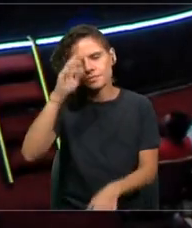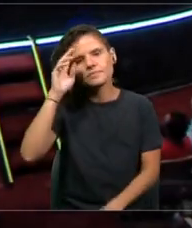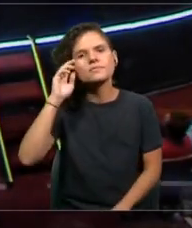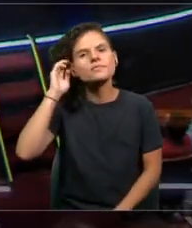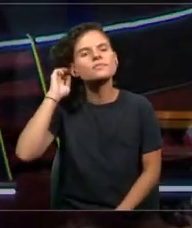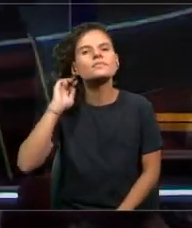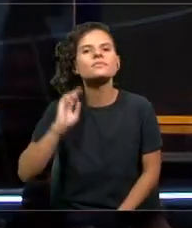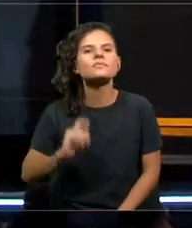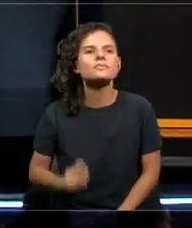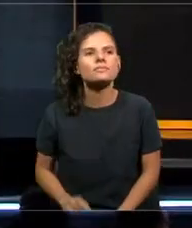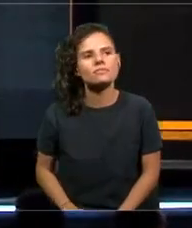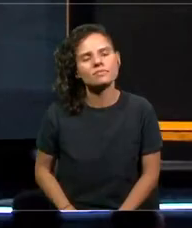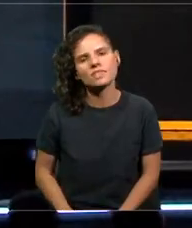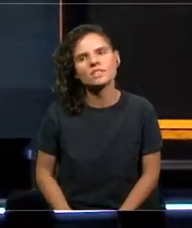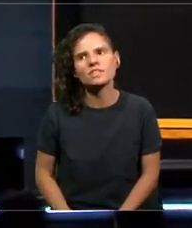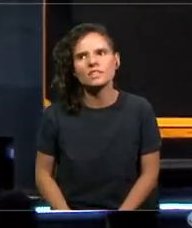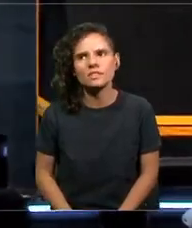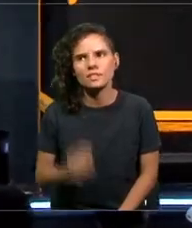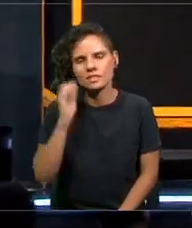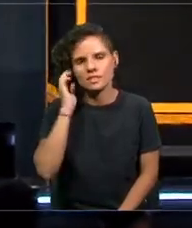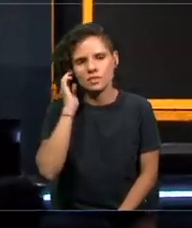Muy buenas tardes.